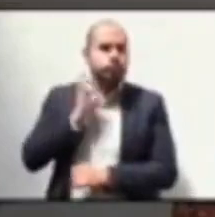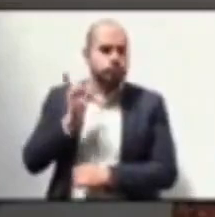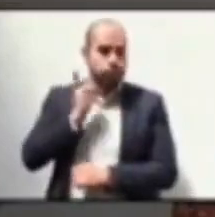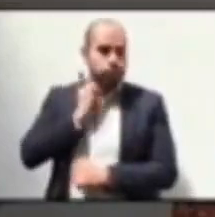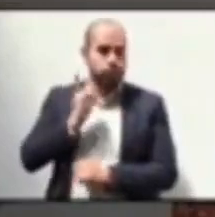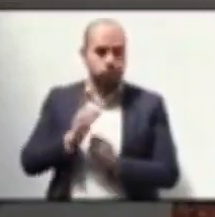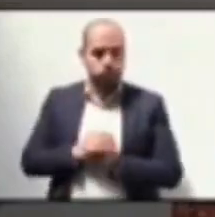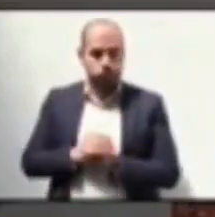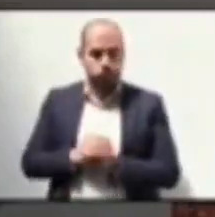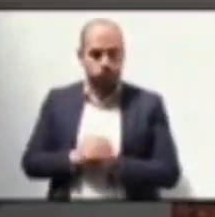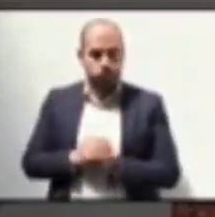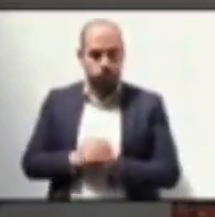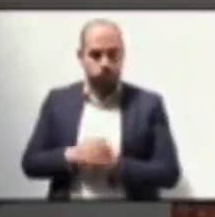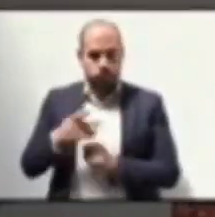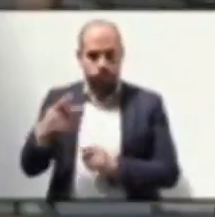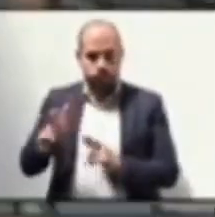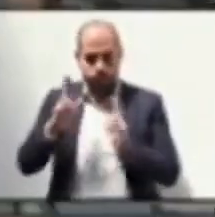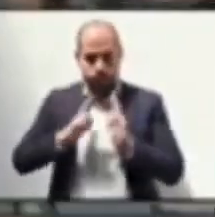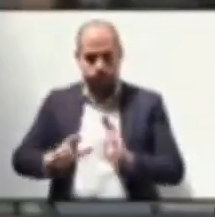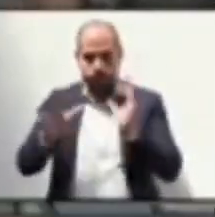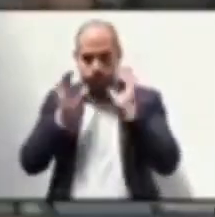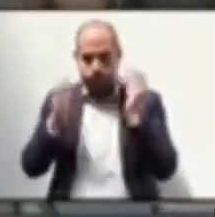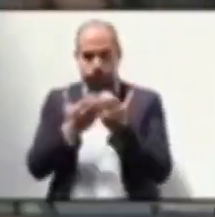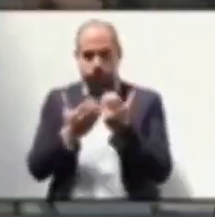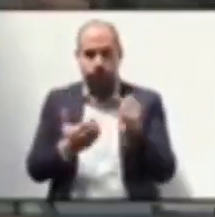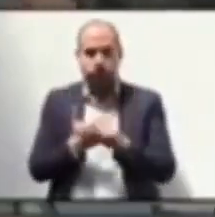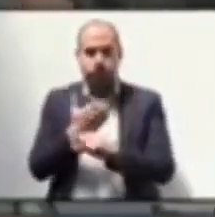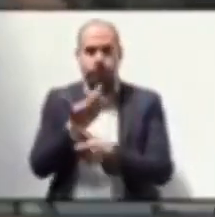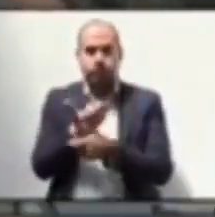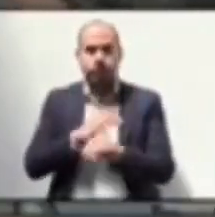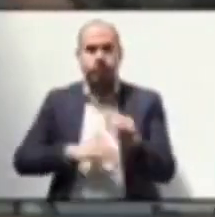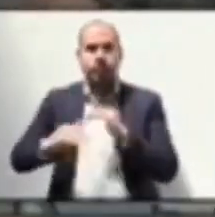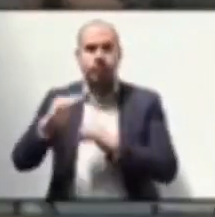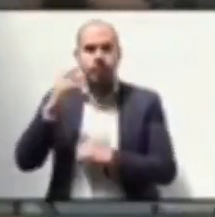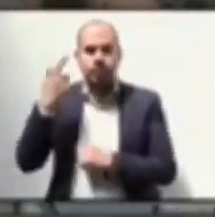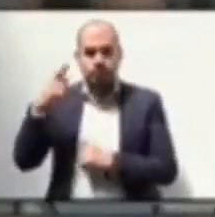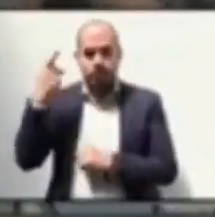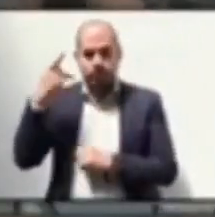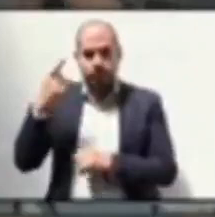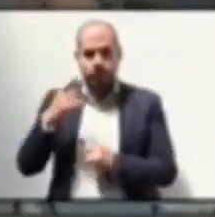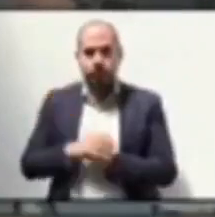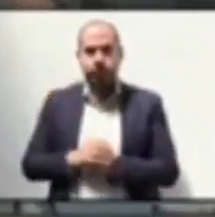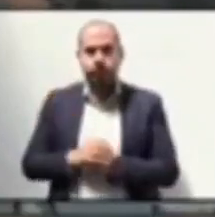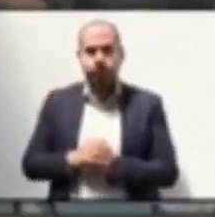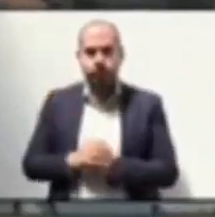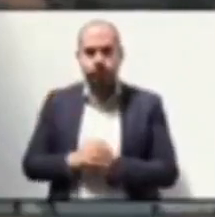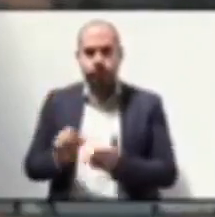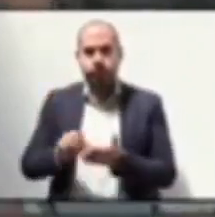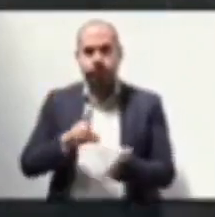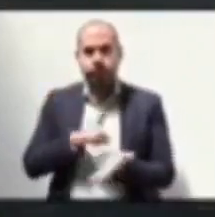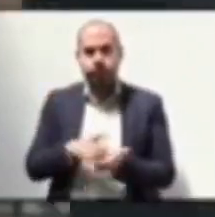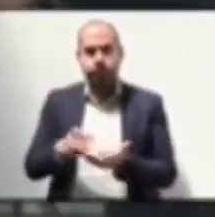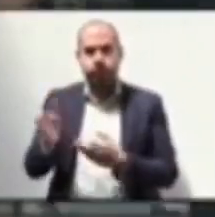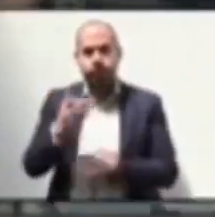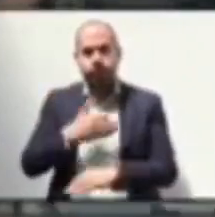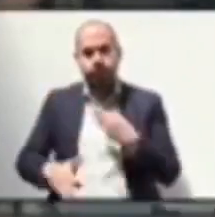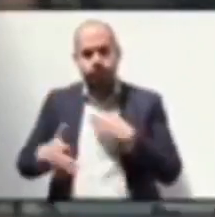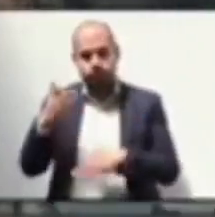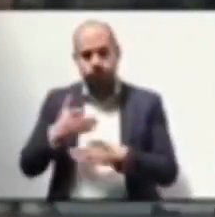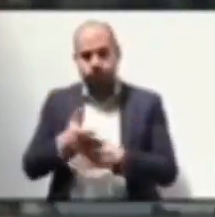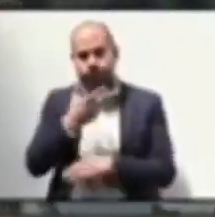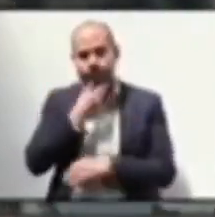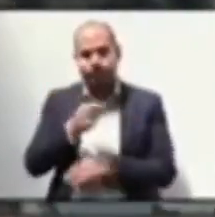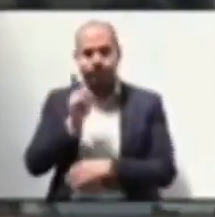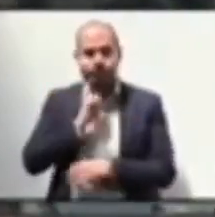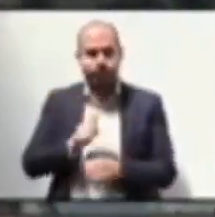Legislatura del Honorable Congreso del Estado Libre y Soberano de Puebla. Solicito a todos, a